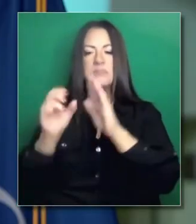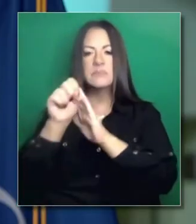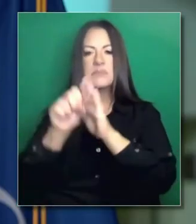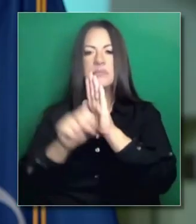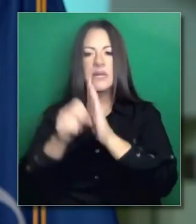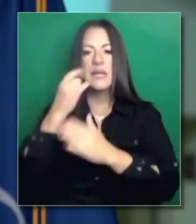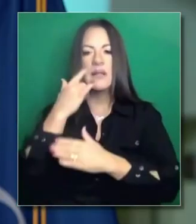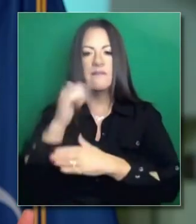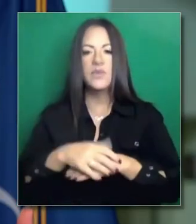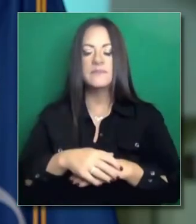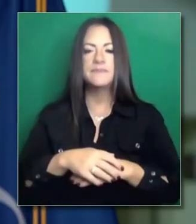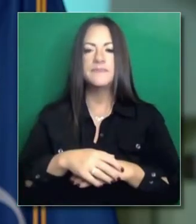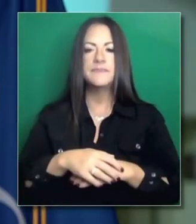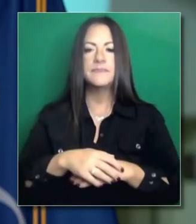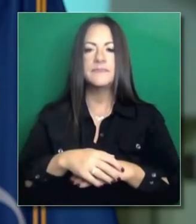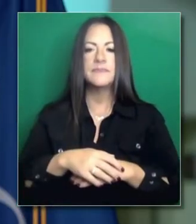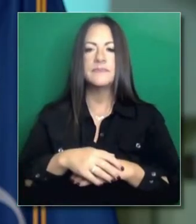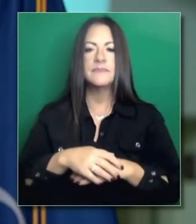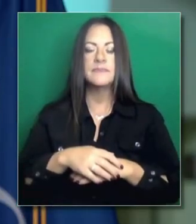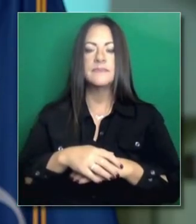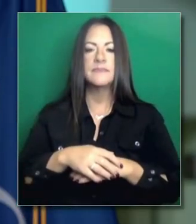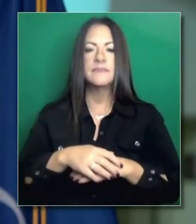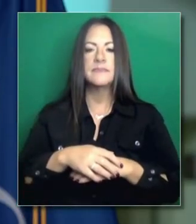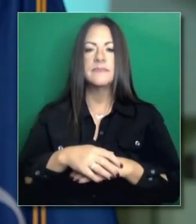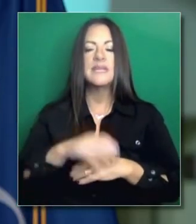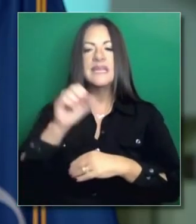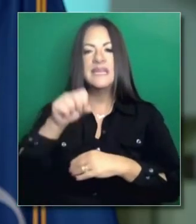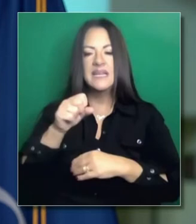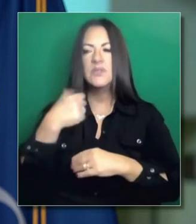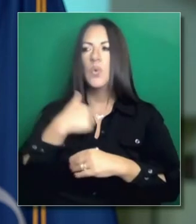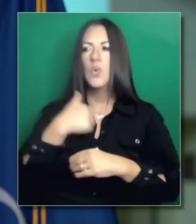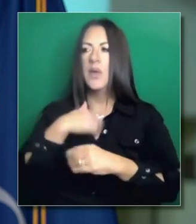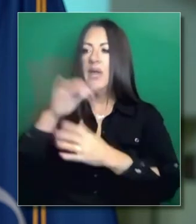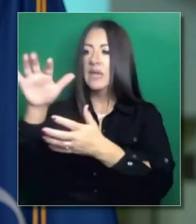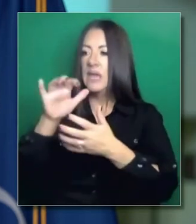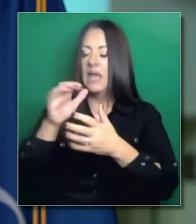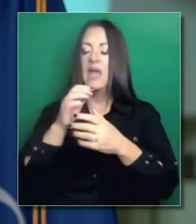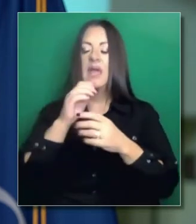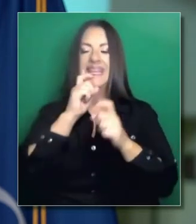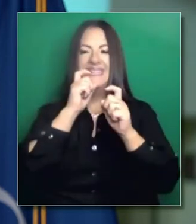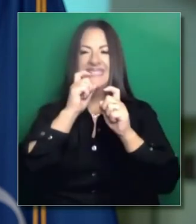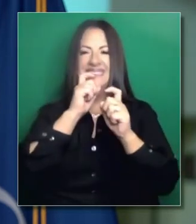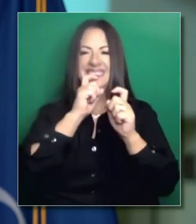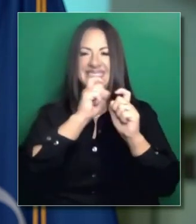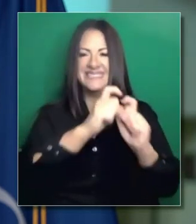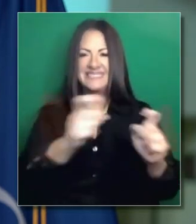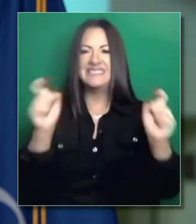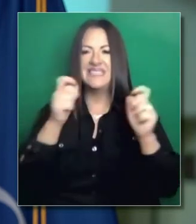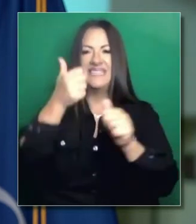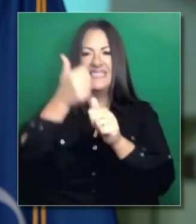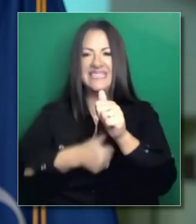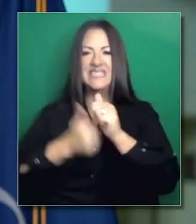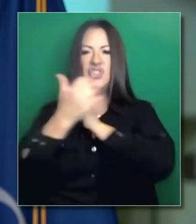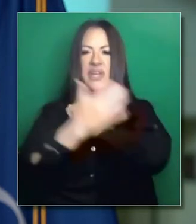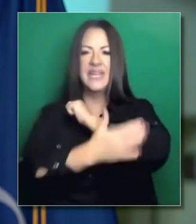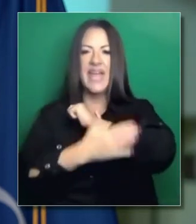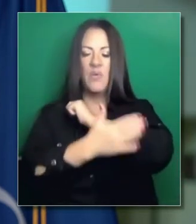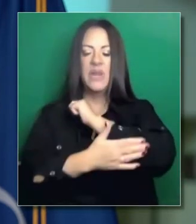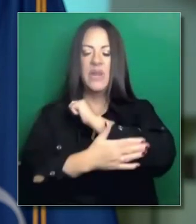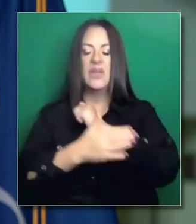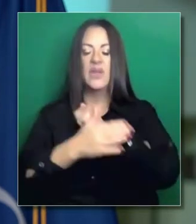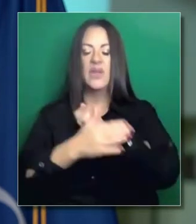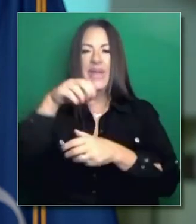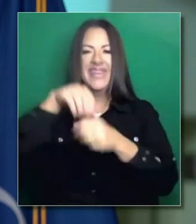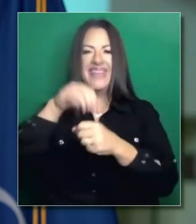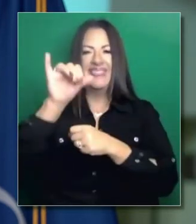Por condado, en cuanto a la cantidad distribuida por condado y la cantidad total administrada. Eso les